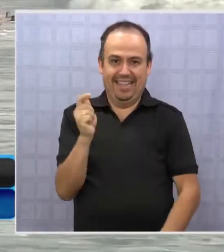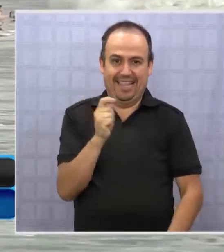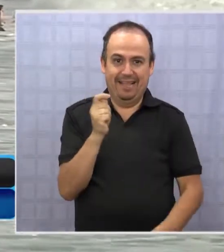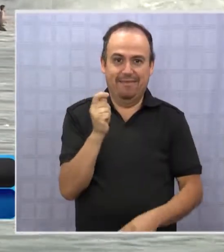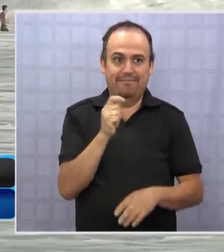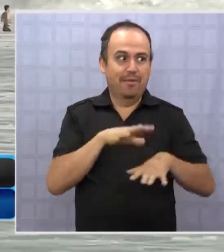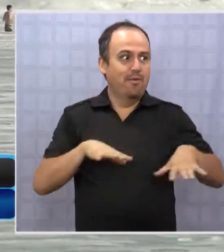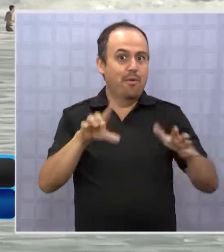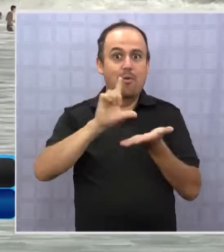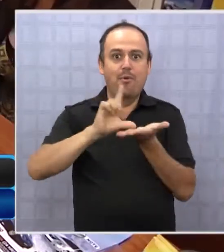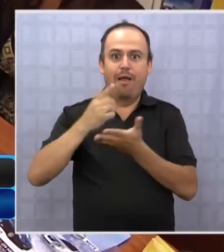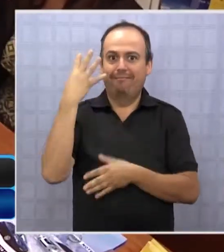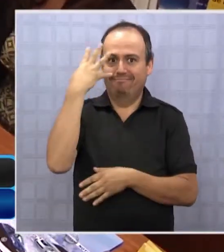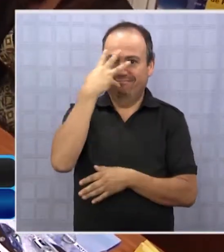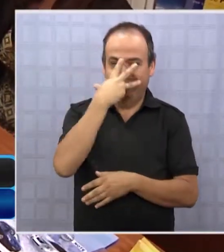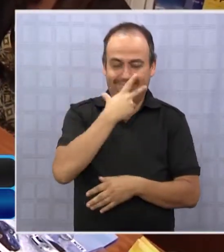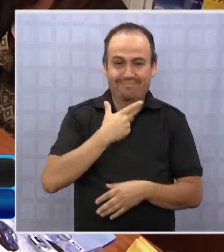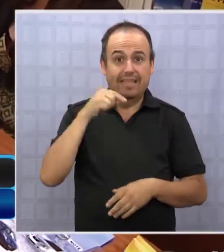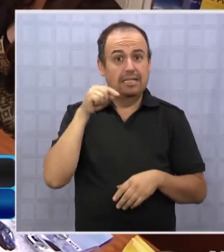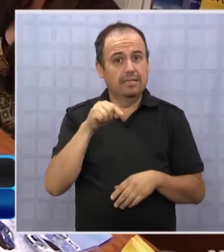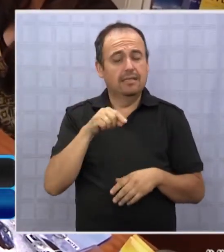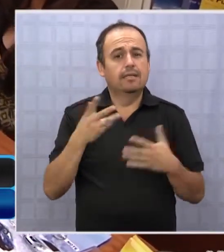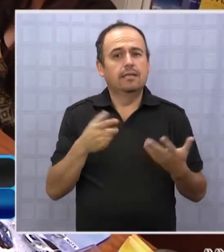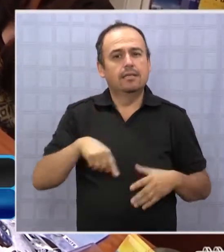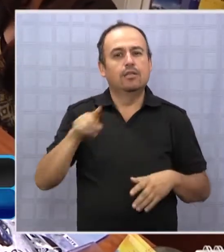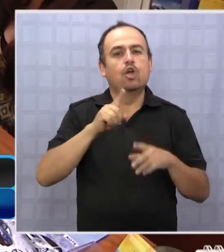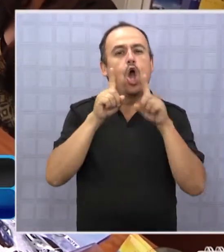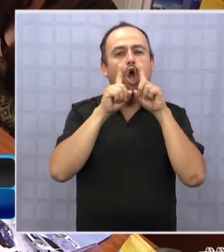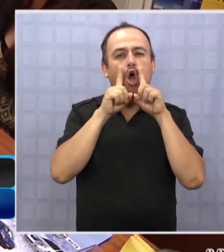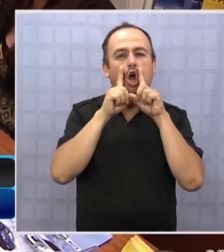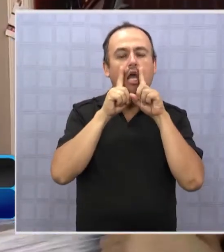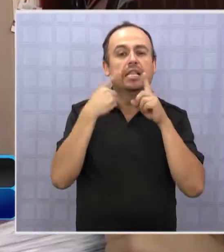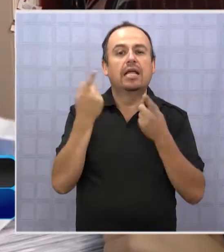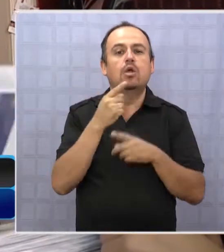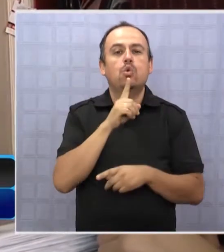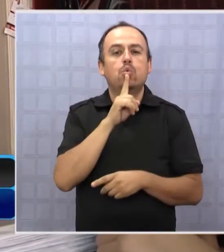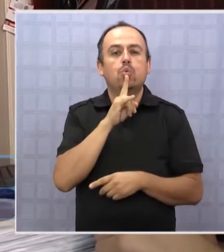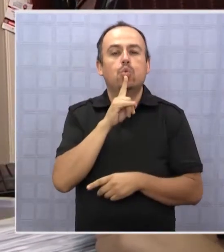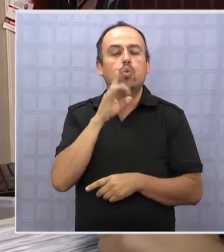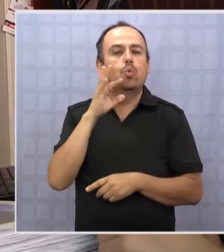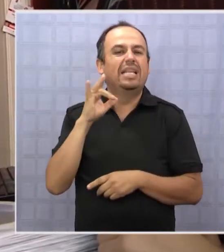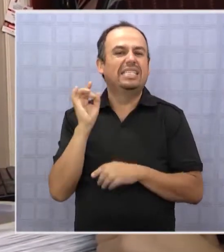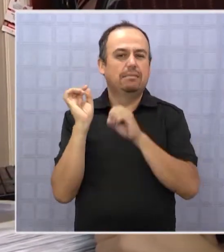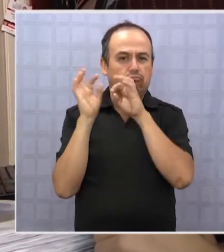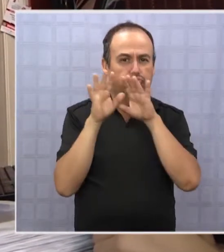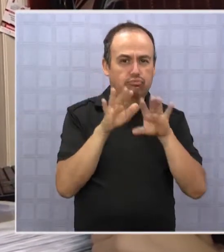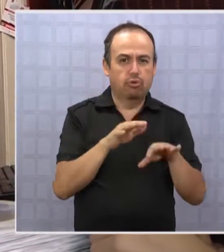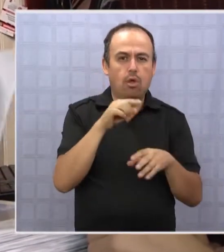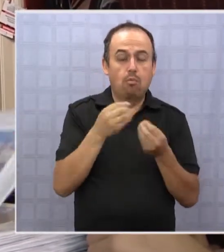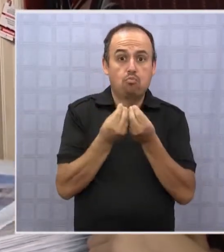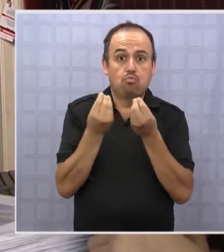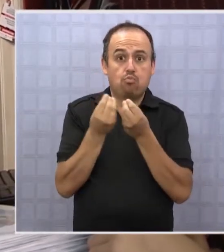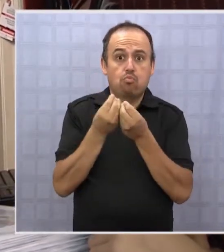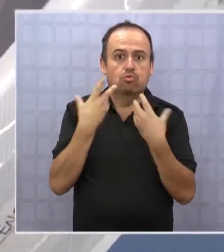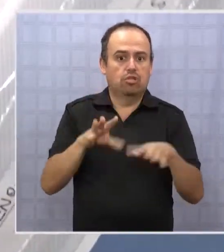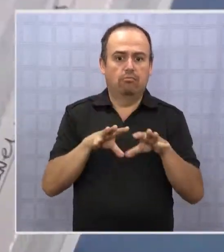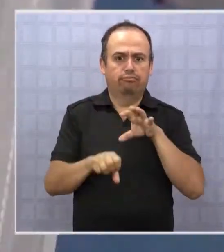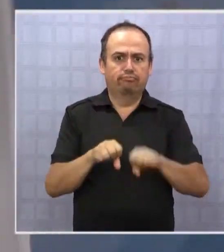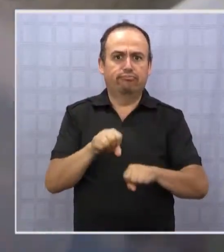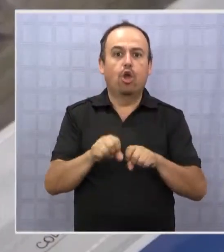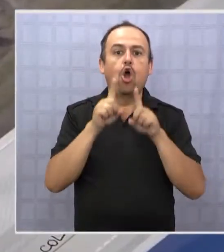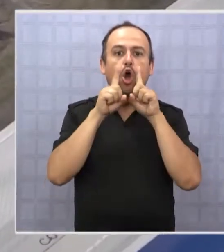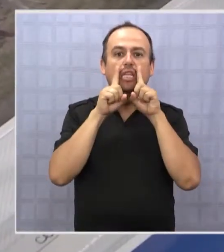atractivos turísticos. Es por ello que en los hoteles y agencias de turismo ya existe un alto porcentaje de reservas.